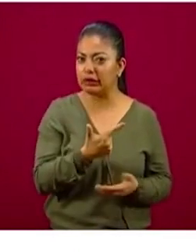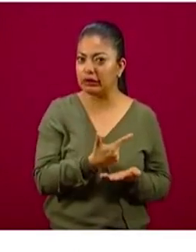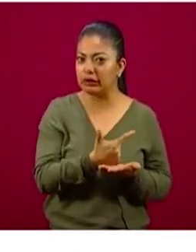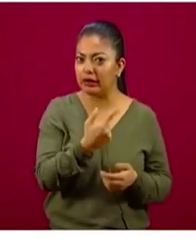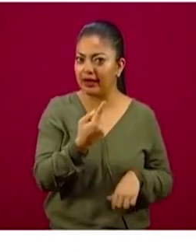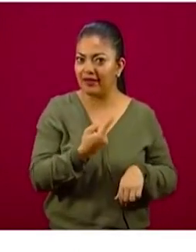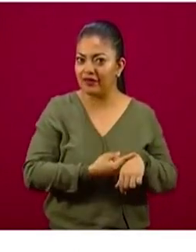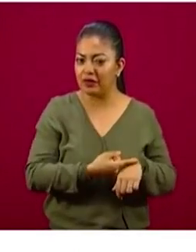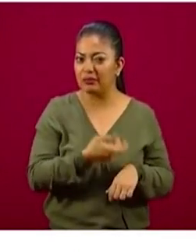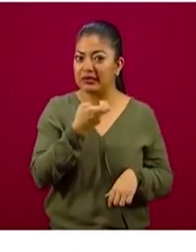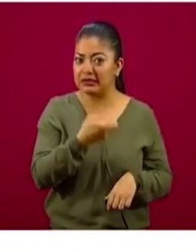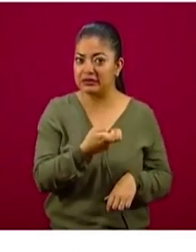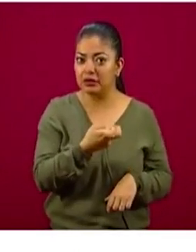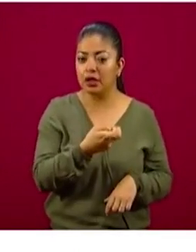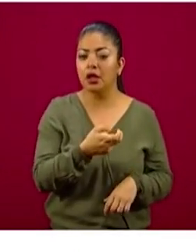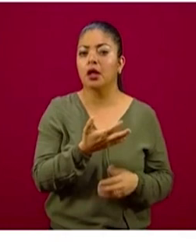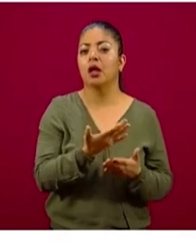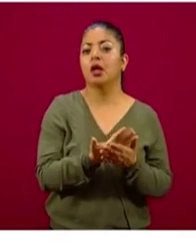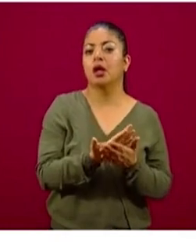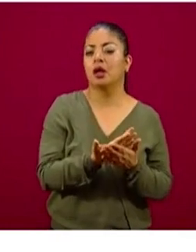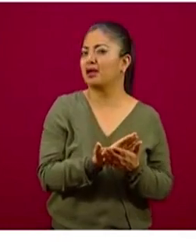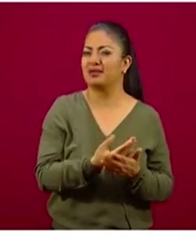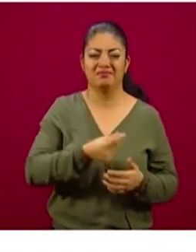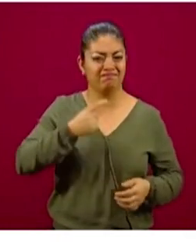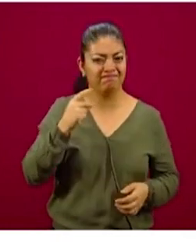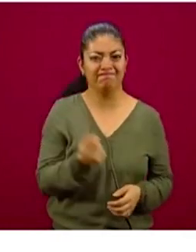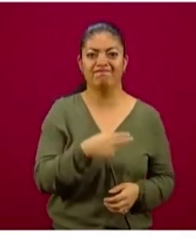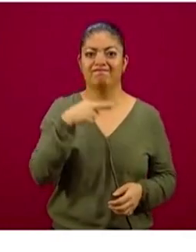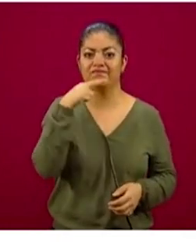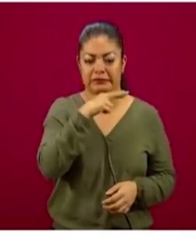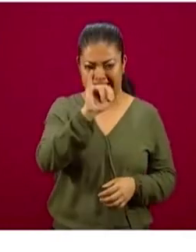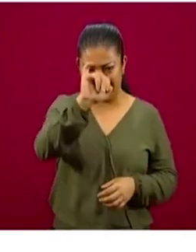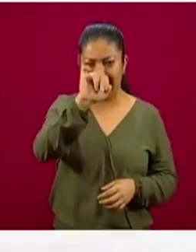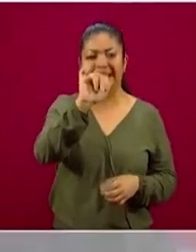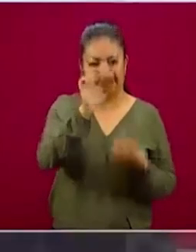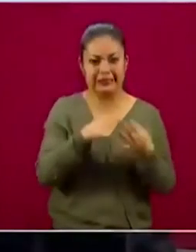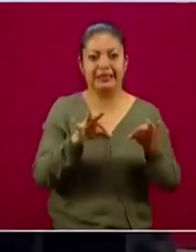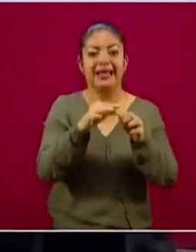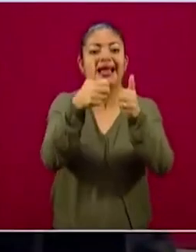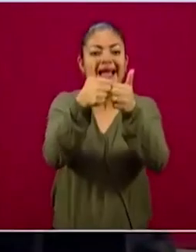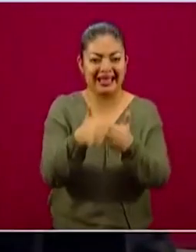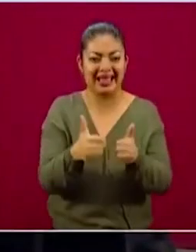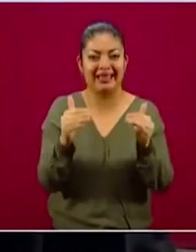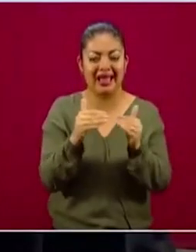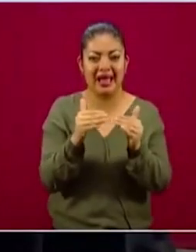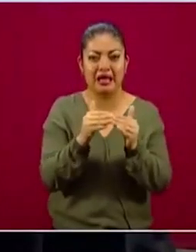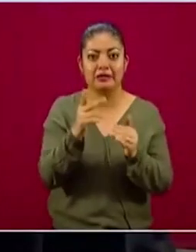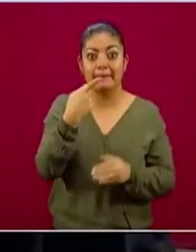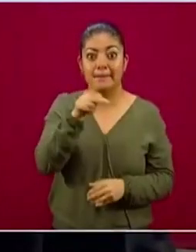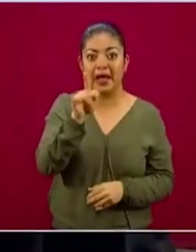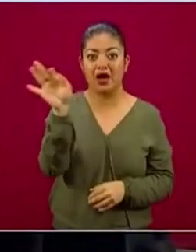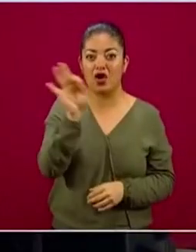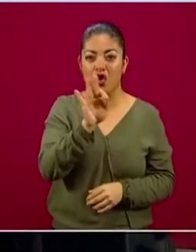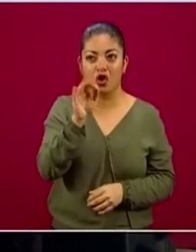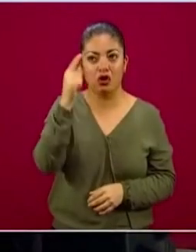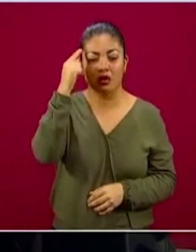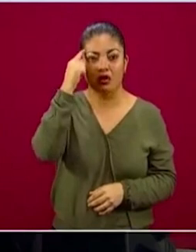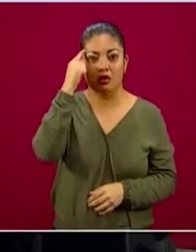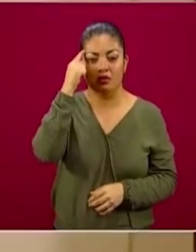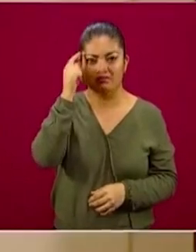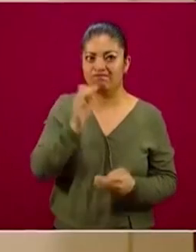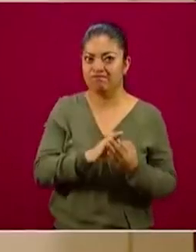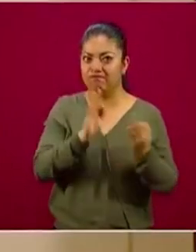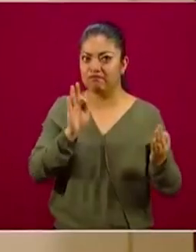Entonces, en ese momento no hay que esperarse. Si bien es cierto, estamos diciendo quédate en casa, en ese momento siguiendo las medidas de sana distancia,